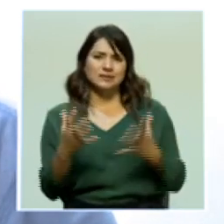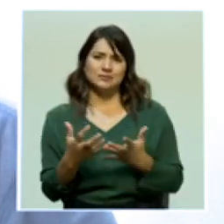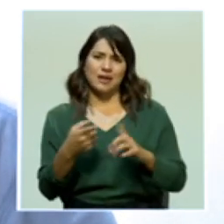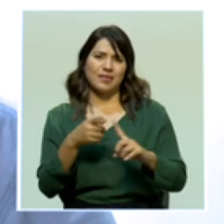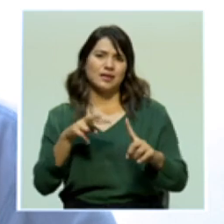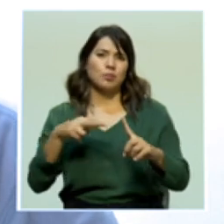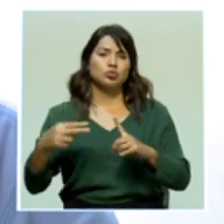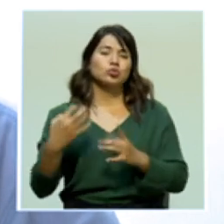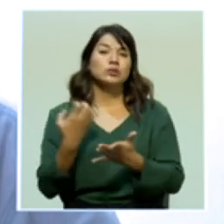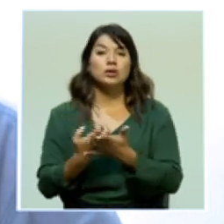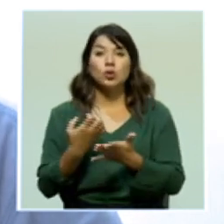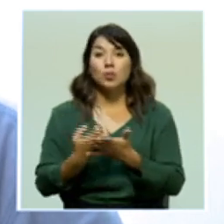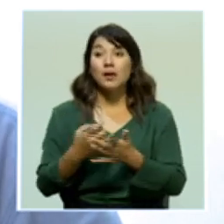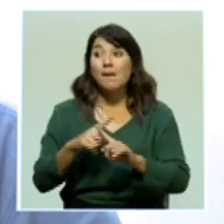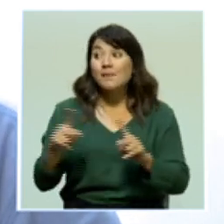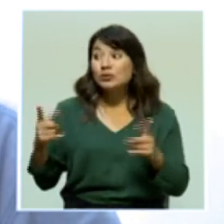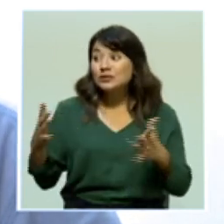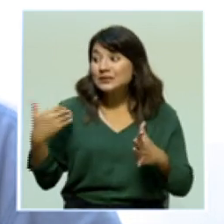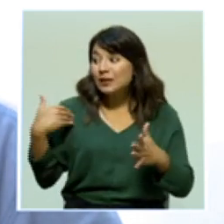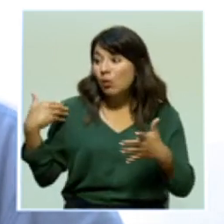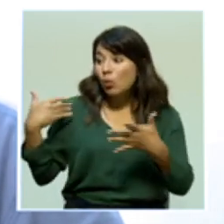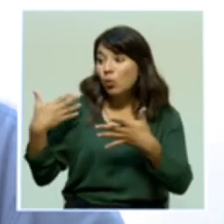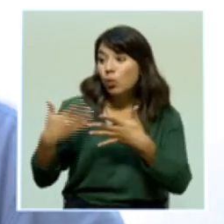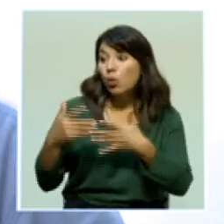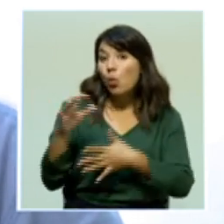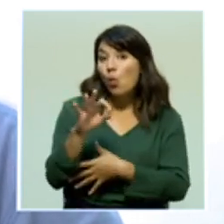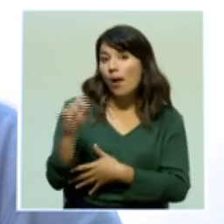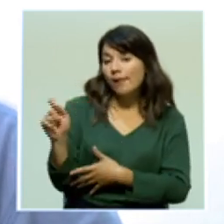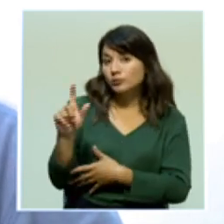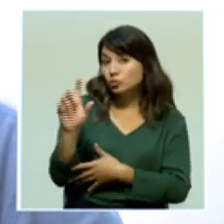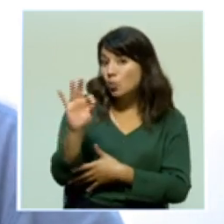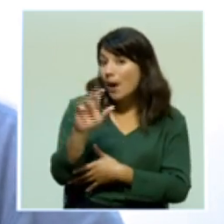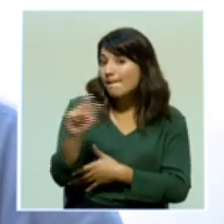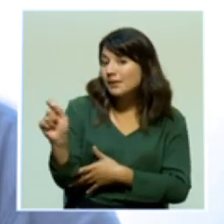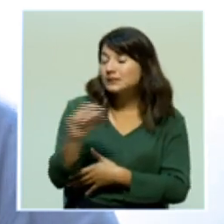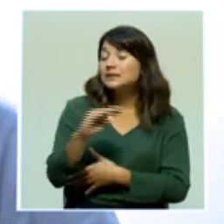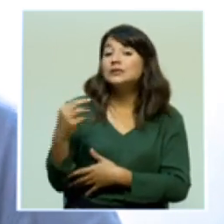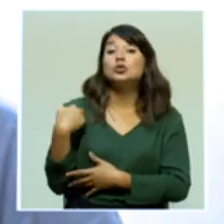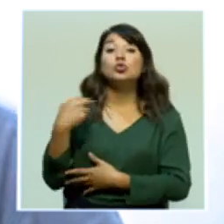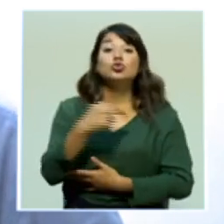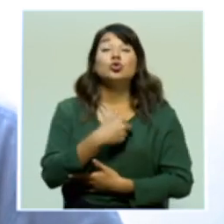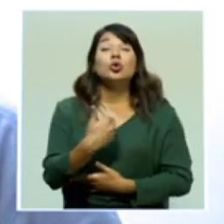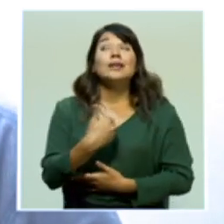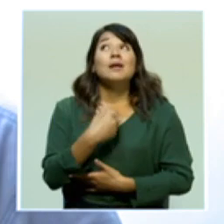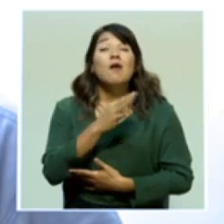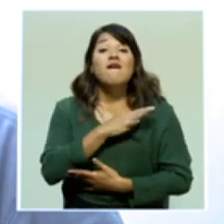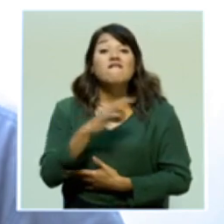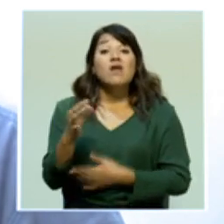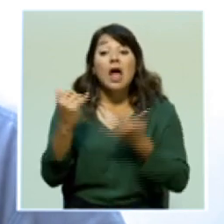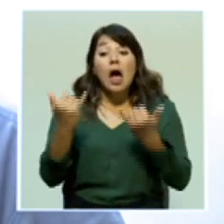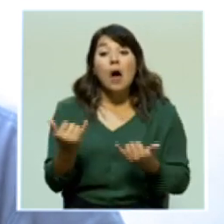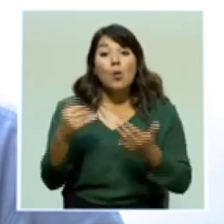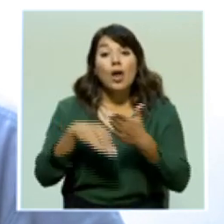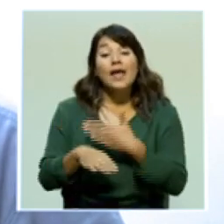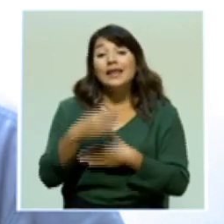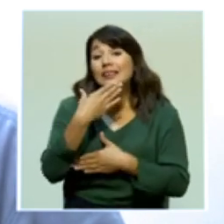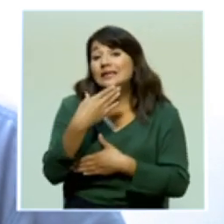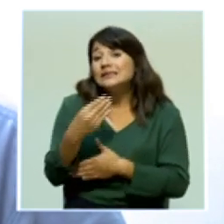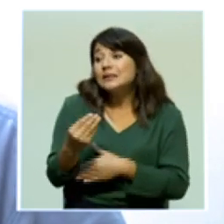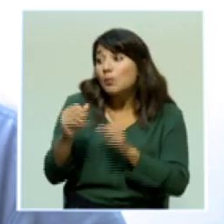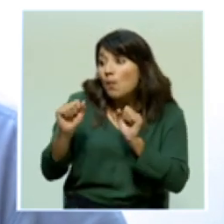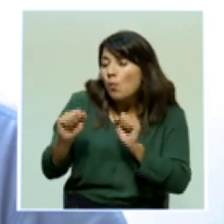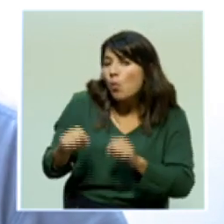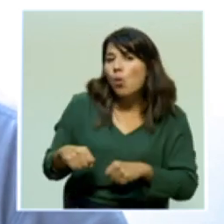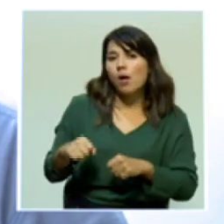nueve meses y tenemos la fe de que en este diciembre empecemos a recibir un poquito de